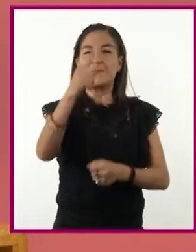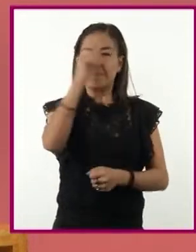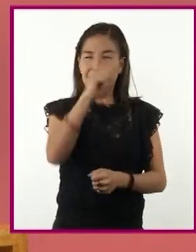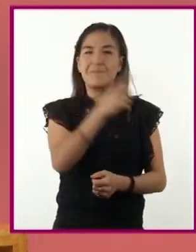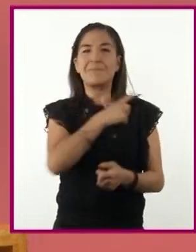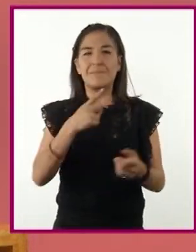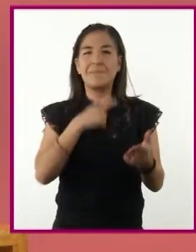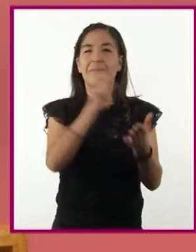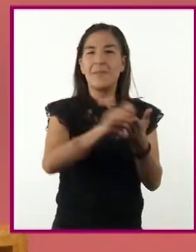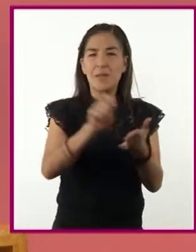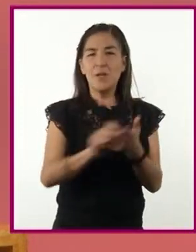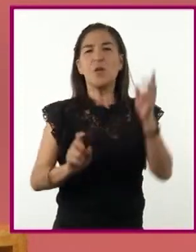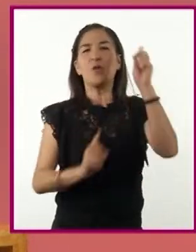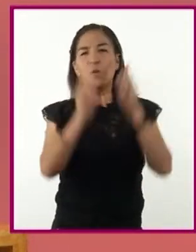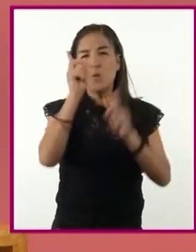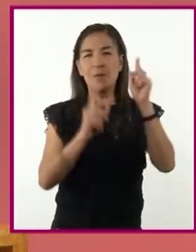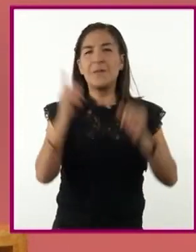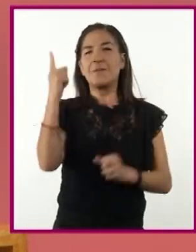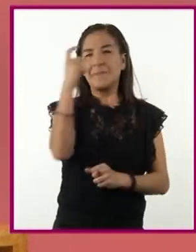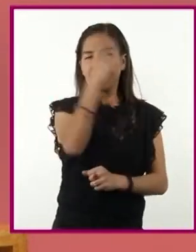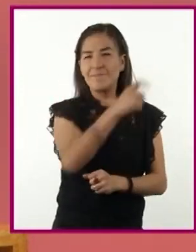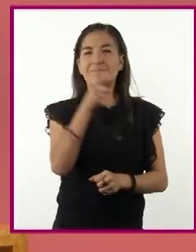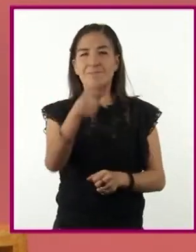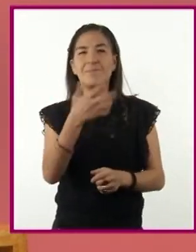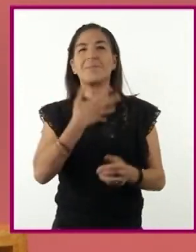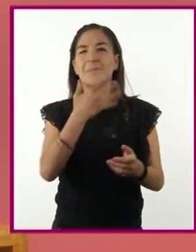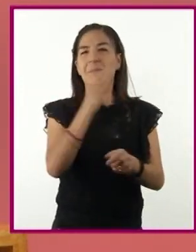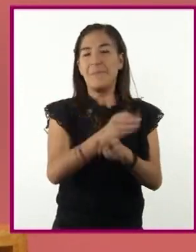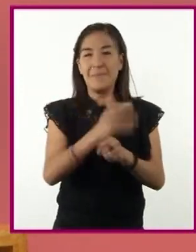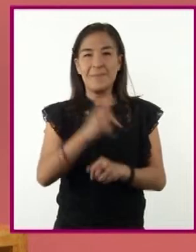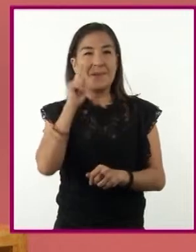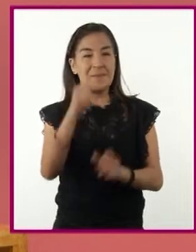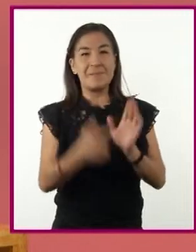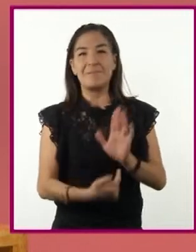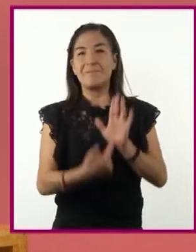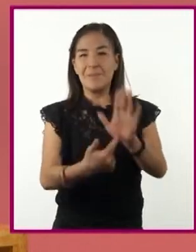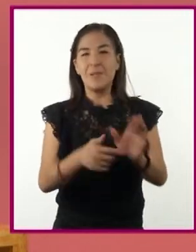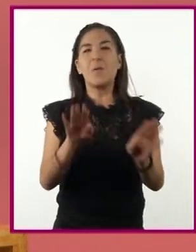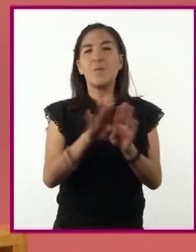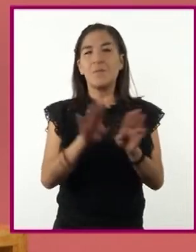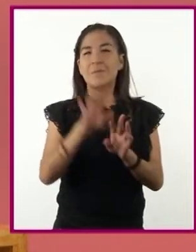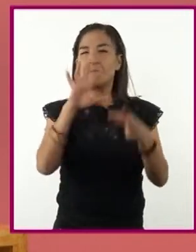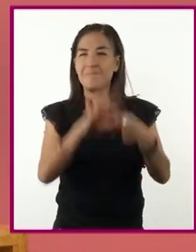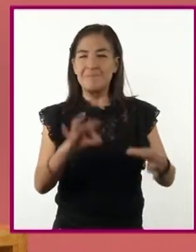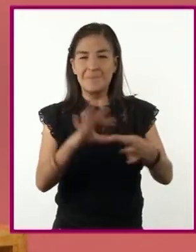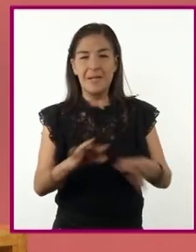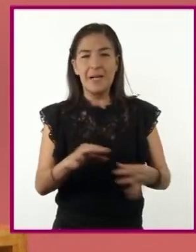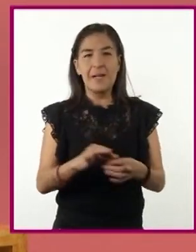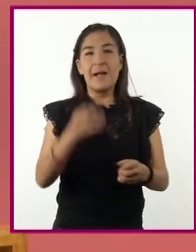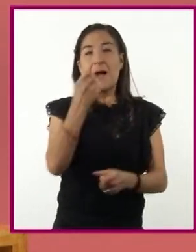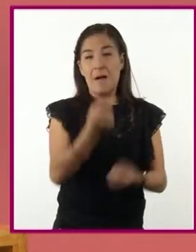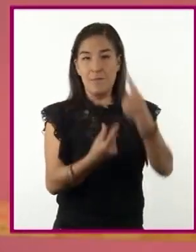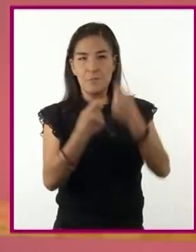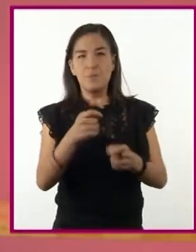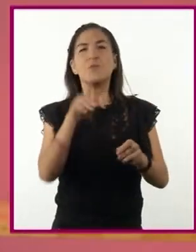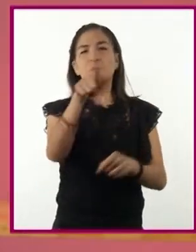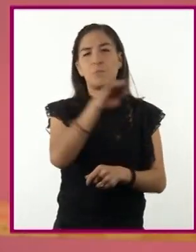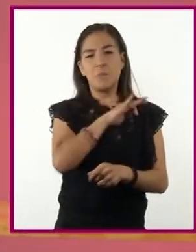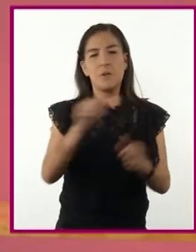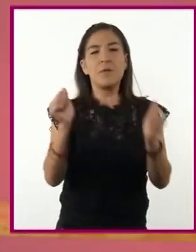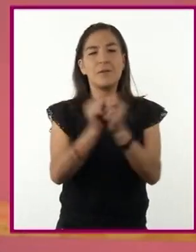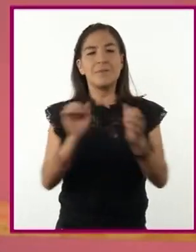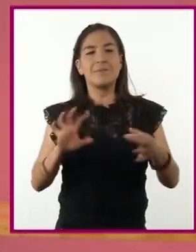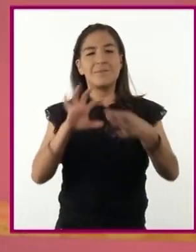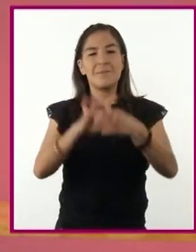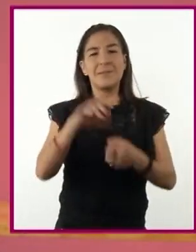registro de las dudas, inquietudes o dificultades que surjan al resolver los planteamientos, pues muchas de estas las podrán resolver